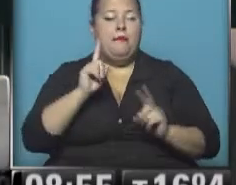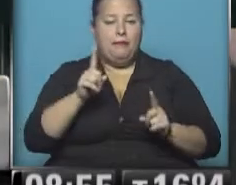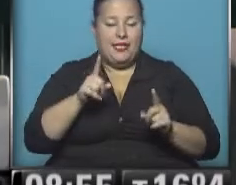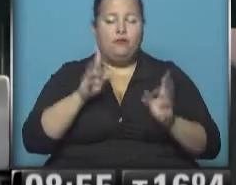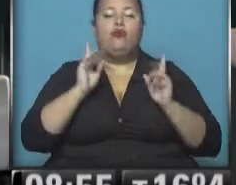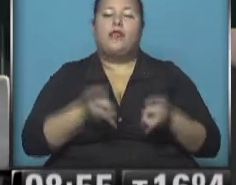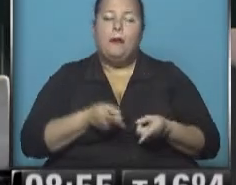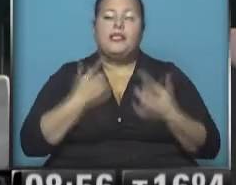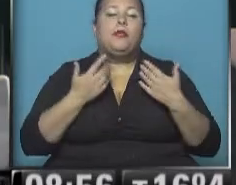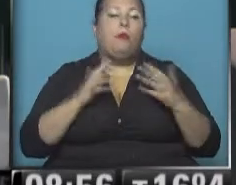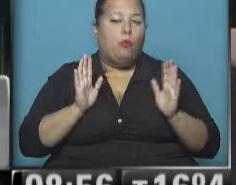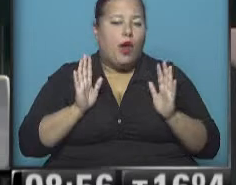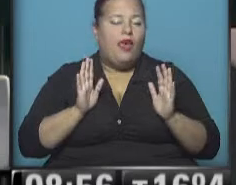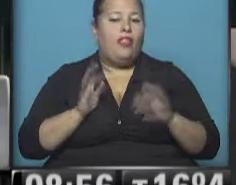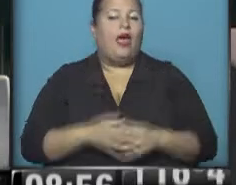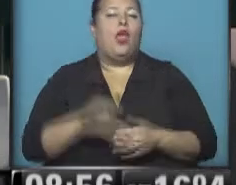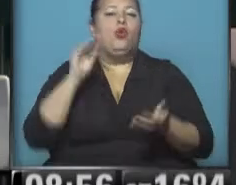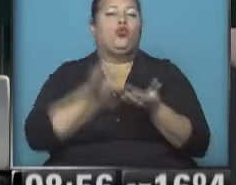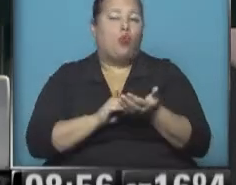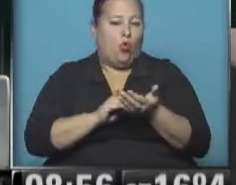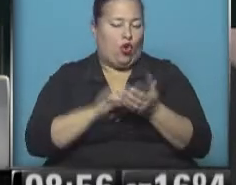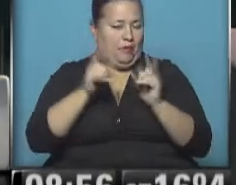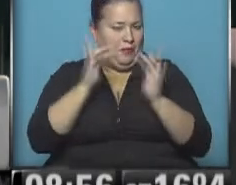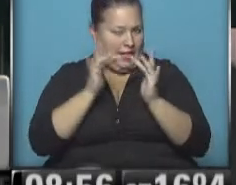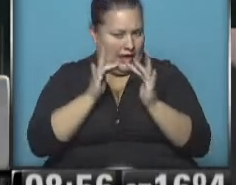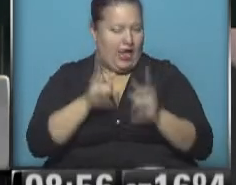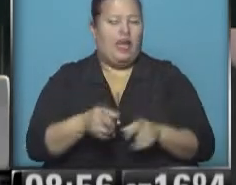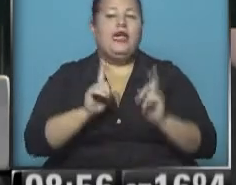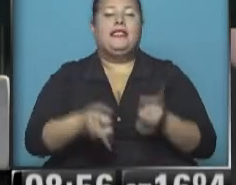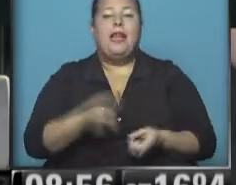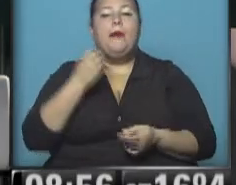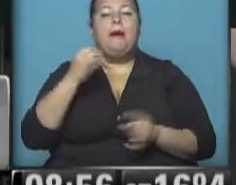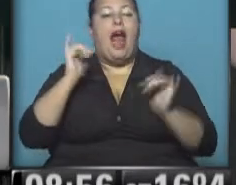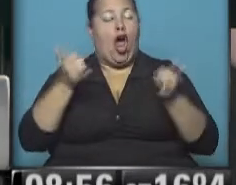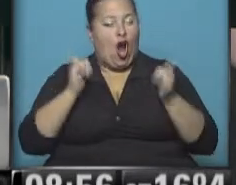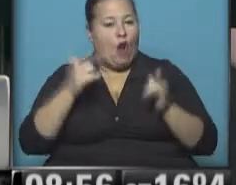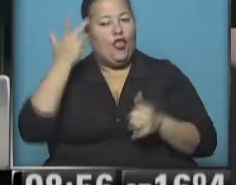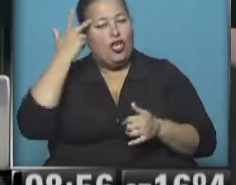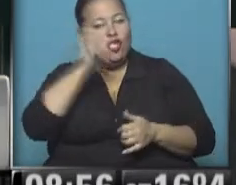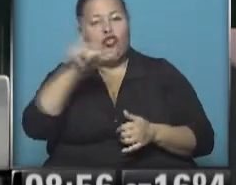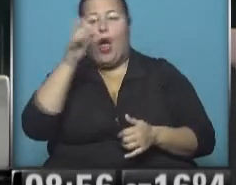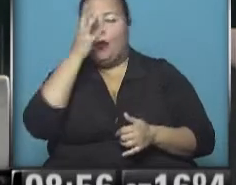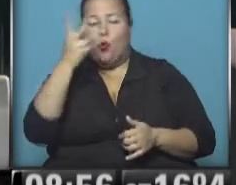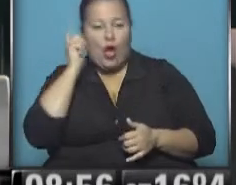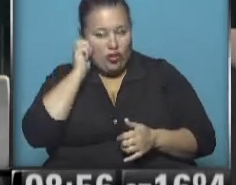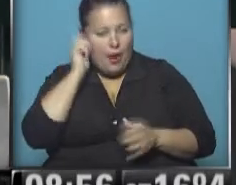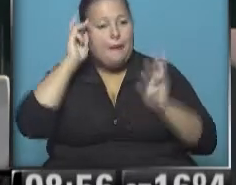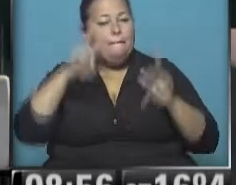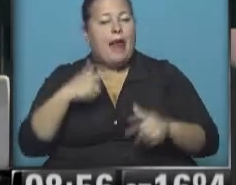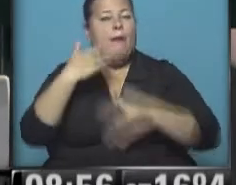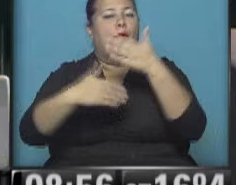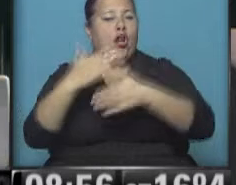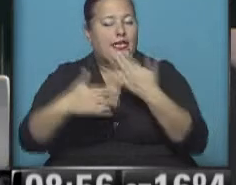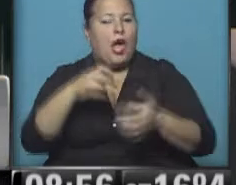sección también tenés la posibilidad de sacar un turno online. También, específicamente para los más jóvenes de 18 a 24 años, los planes Pro